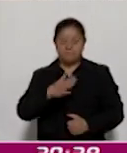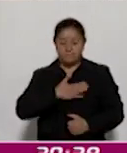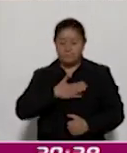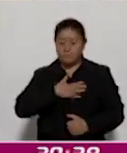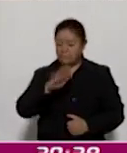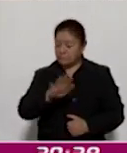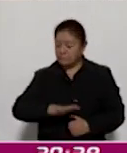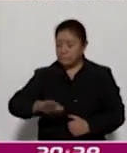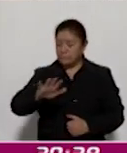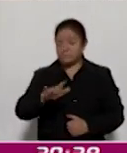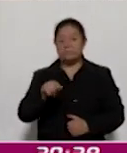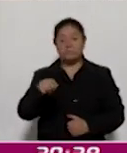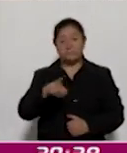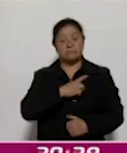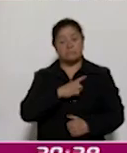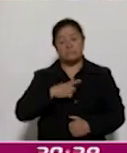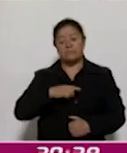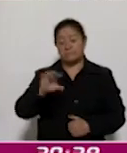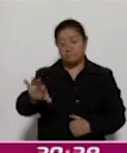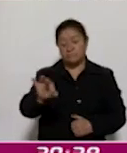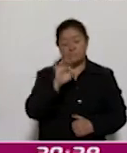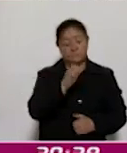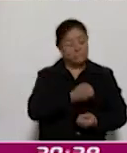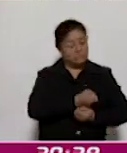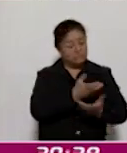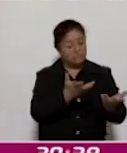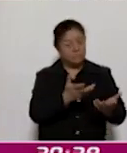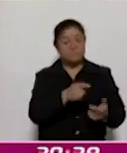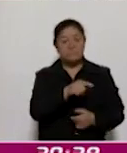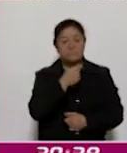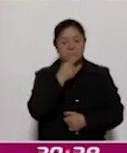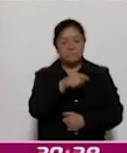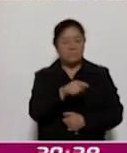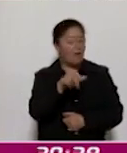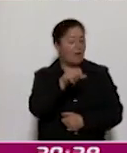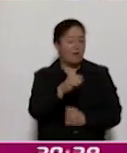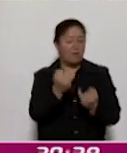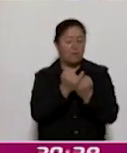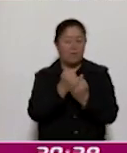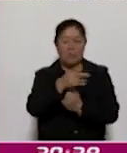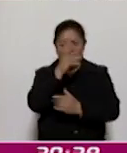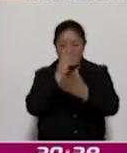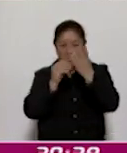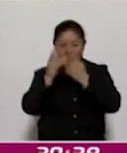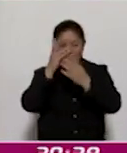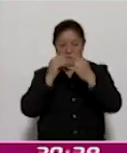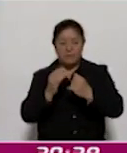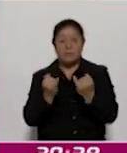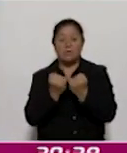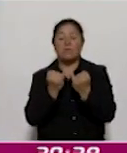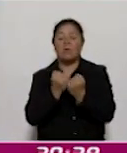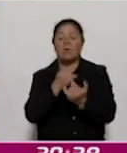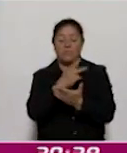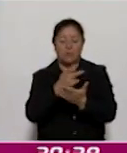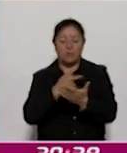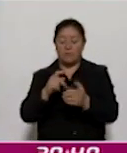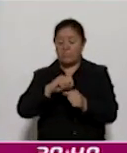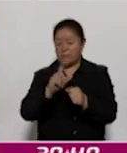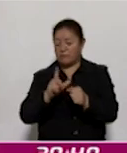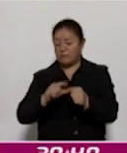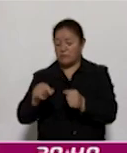aprenden a partir de ello. Y bueno, tendremos, el Programa Nacional de Inglés tiene una excelente